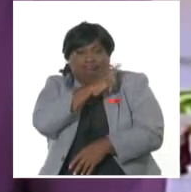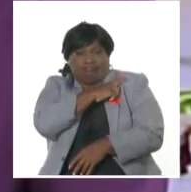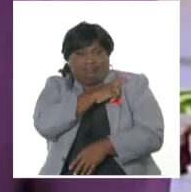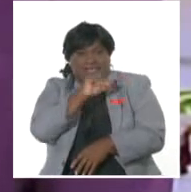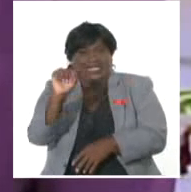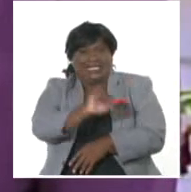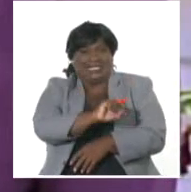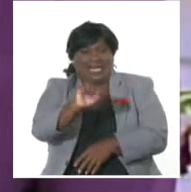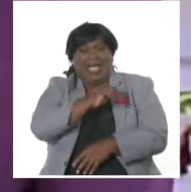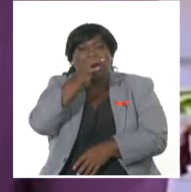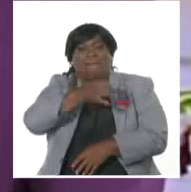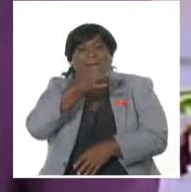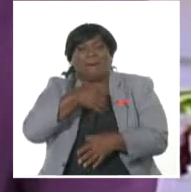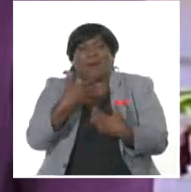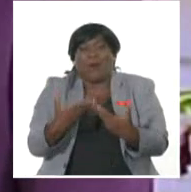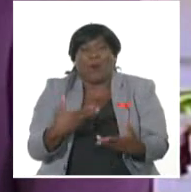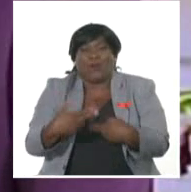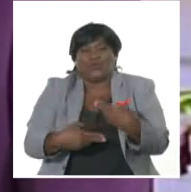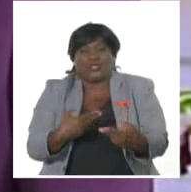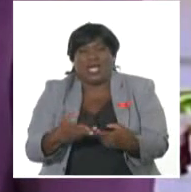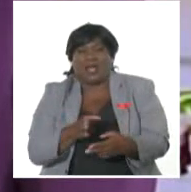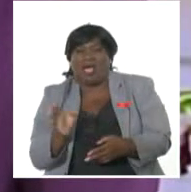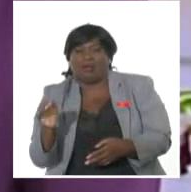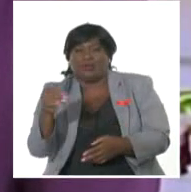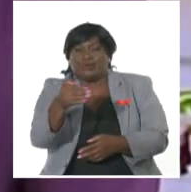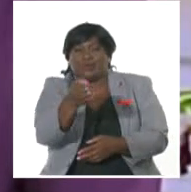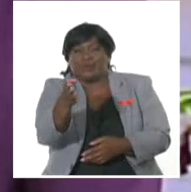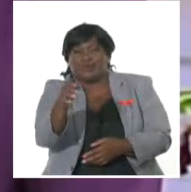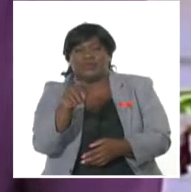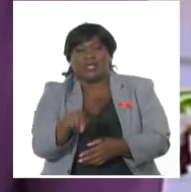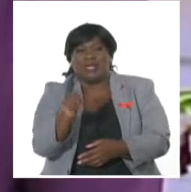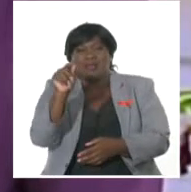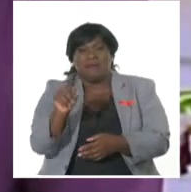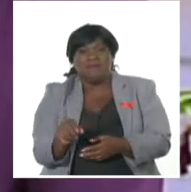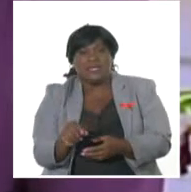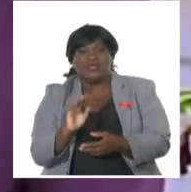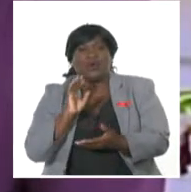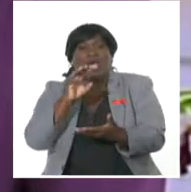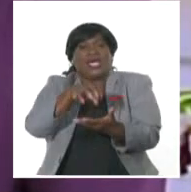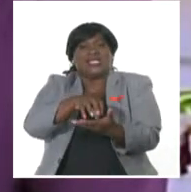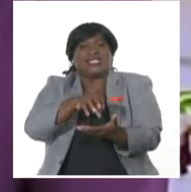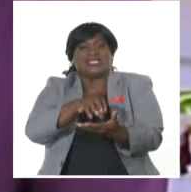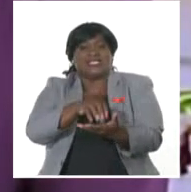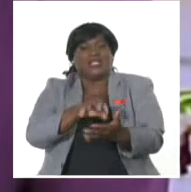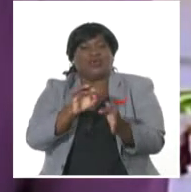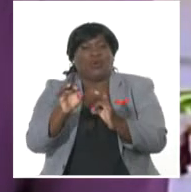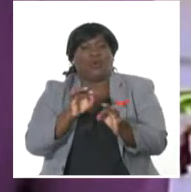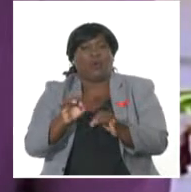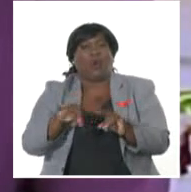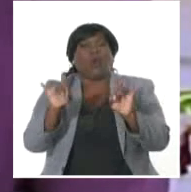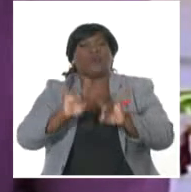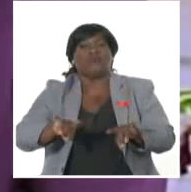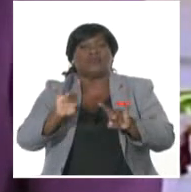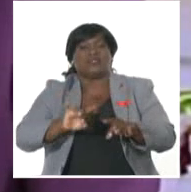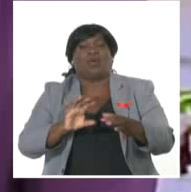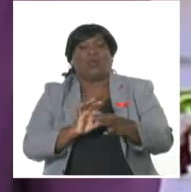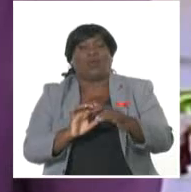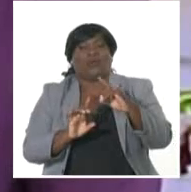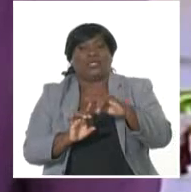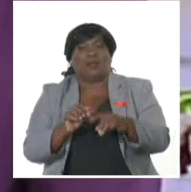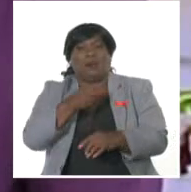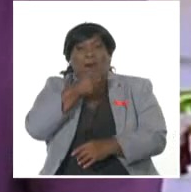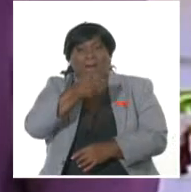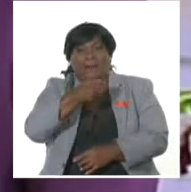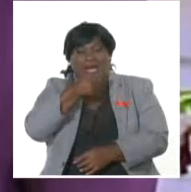personas que han estado hasta hoy en un centro de evacuación, específicamente en el de la Universidad Guantánamo. Guantánamo. Nuestros periodistas